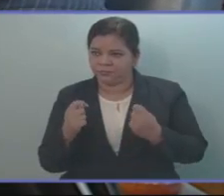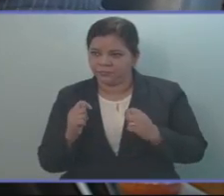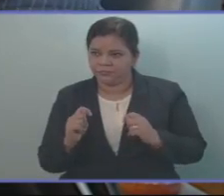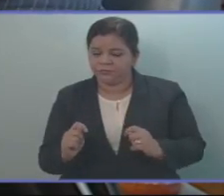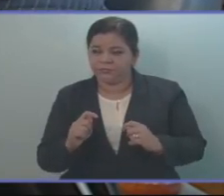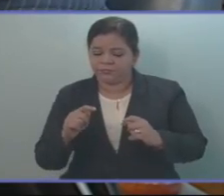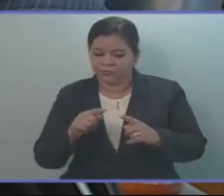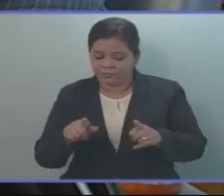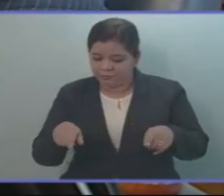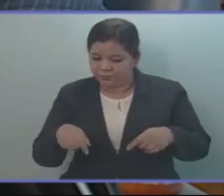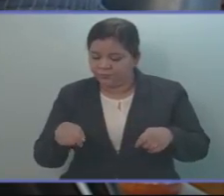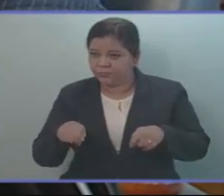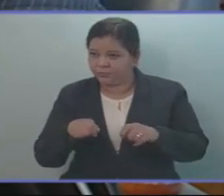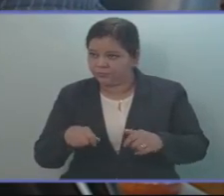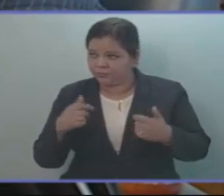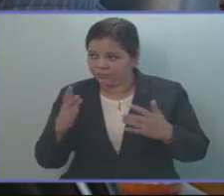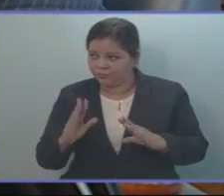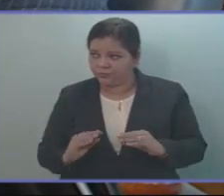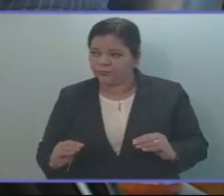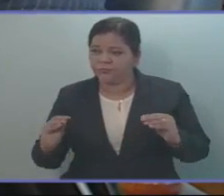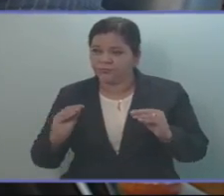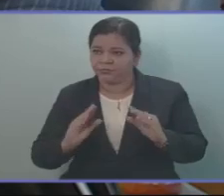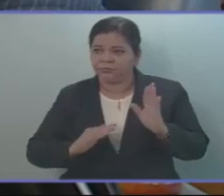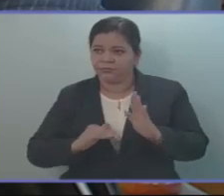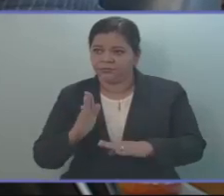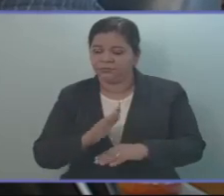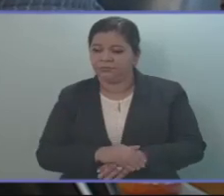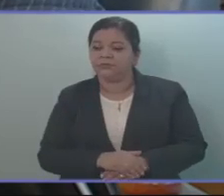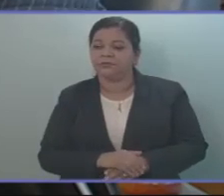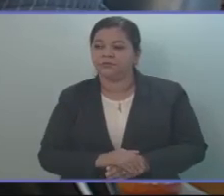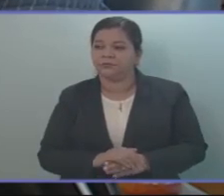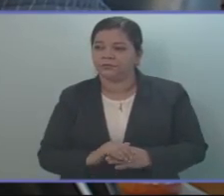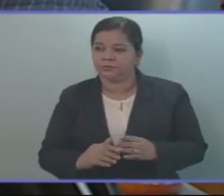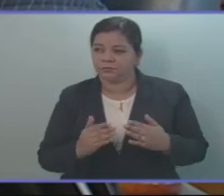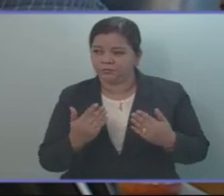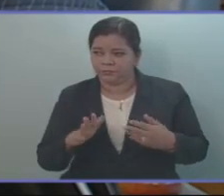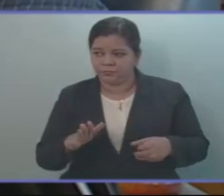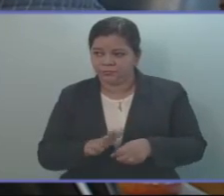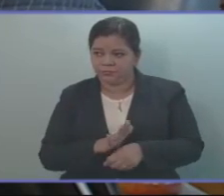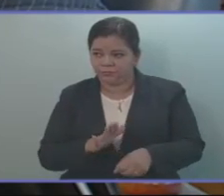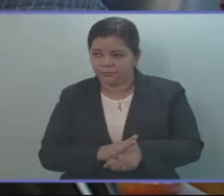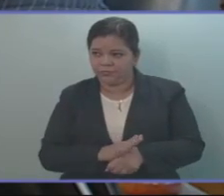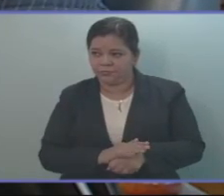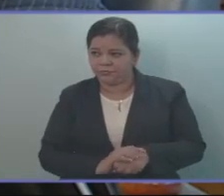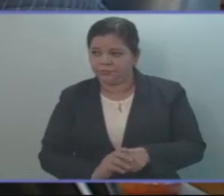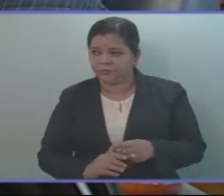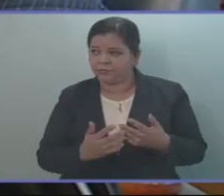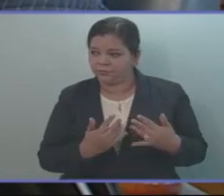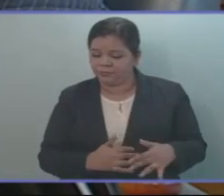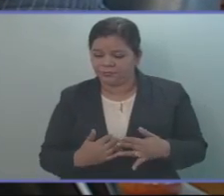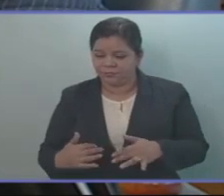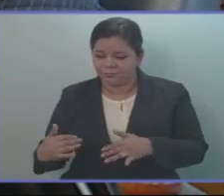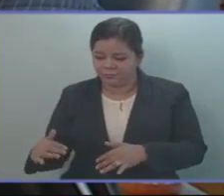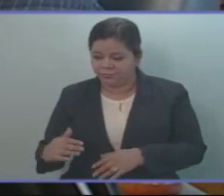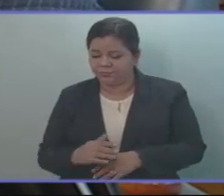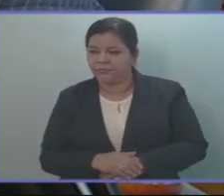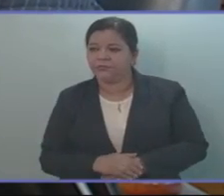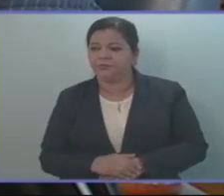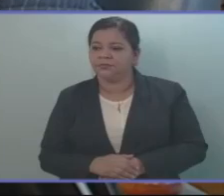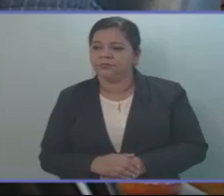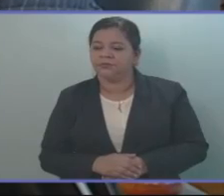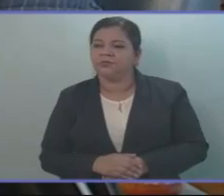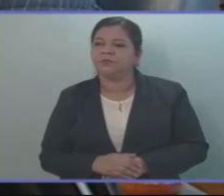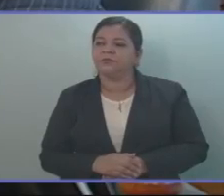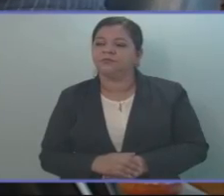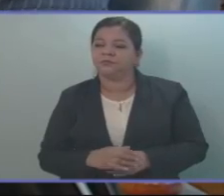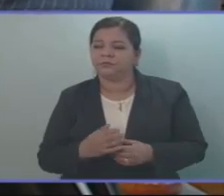que nos obligan a poner personal o a cubrir actividades en las cuales el Estado salvadoreño compromete su